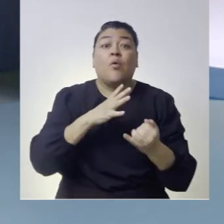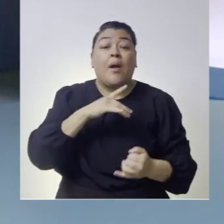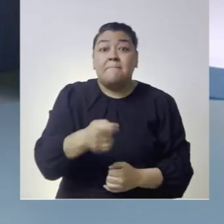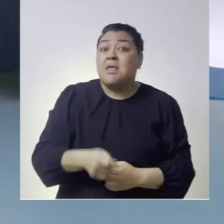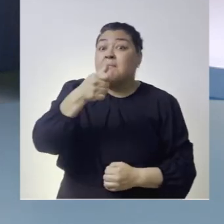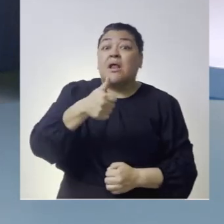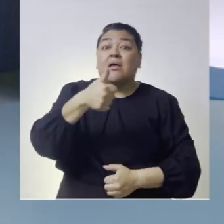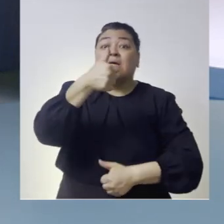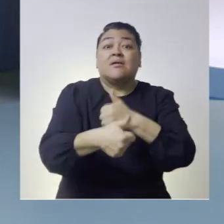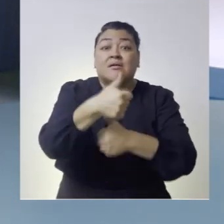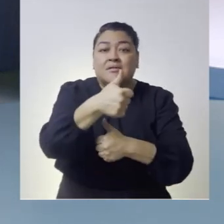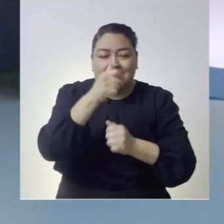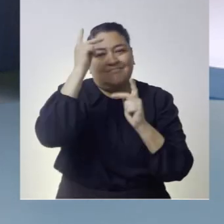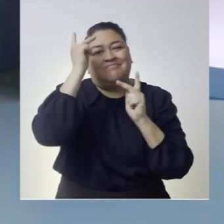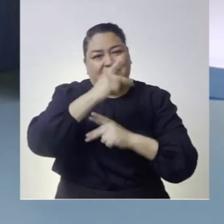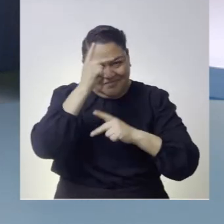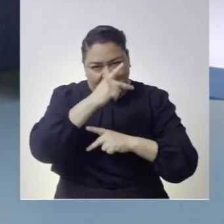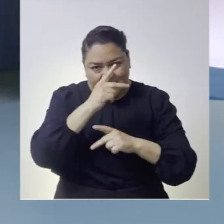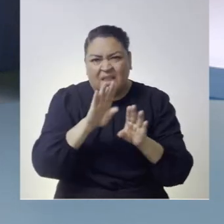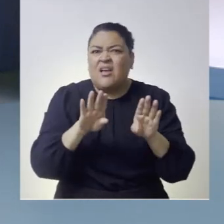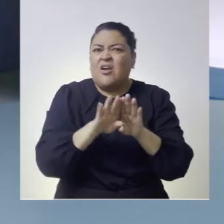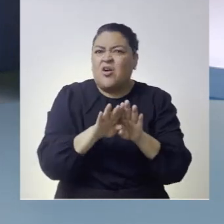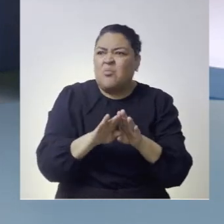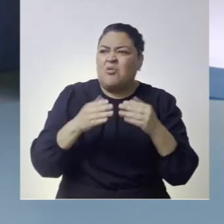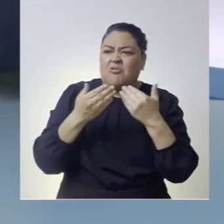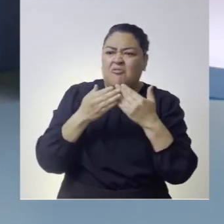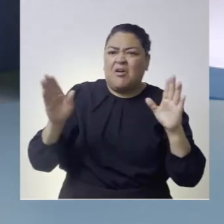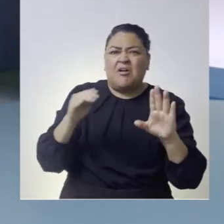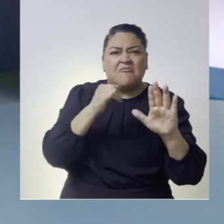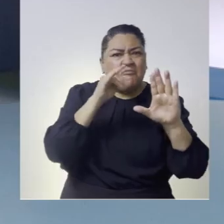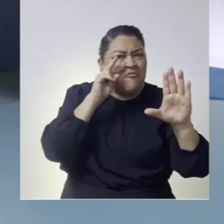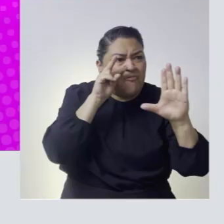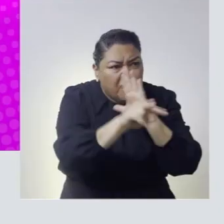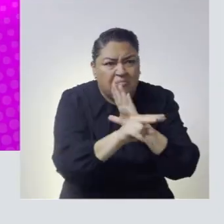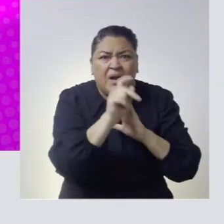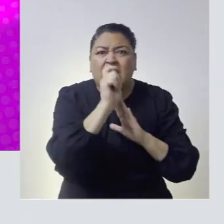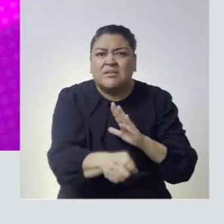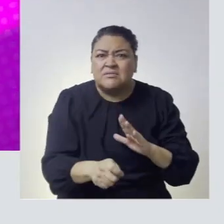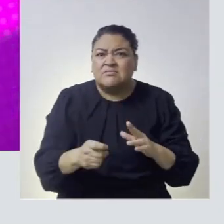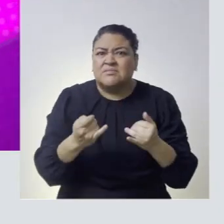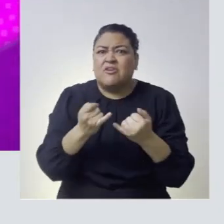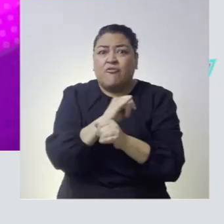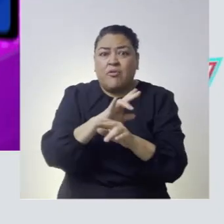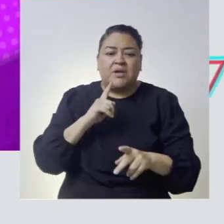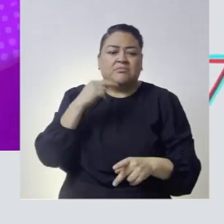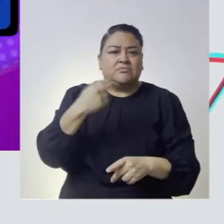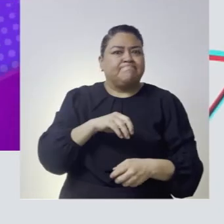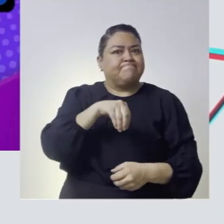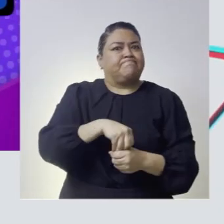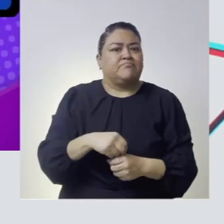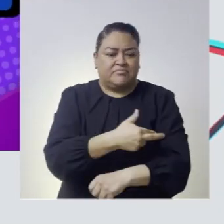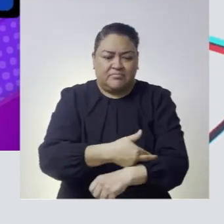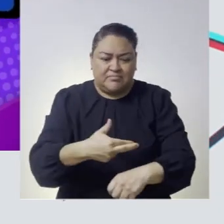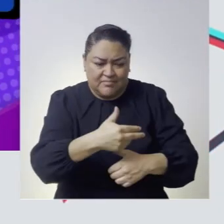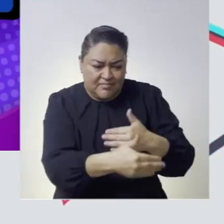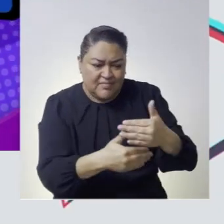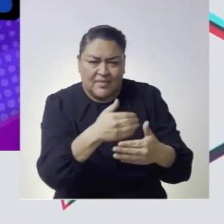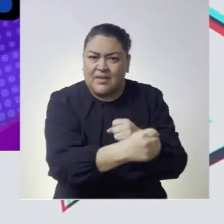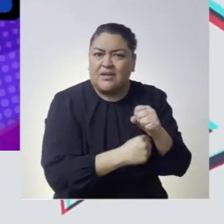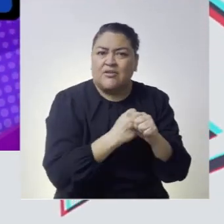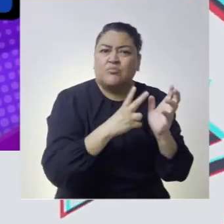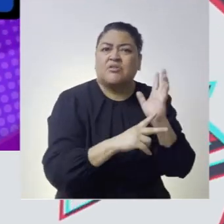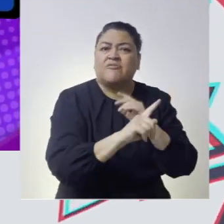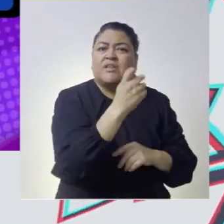en su primer concurso de tiktok la importancia de la transparencia acceso a la información y protección de datos personales en el proceso electoral